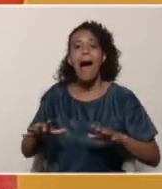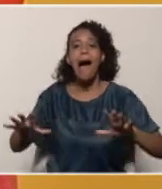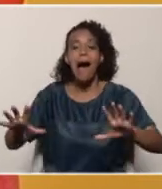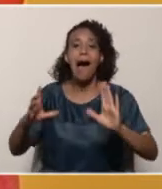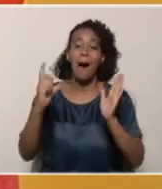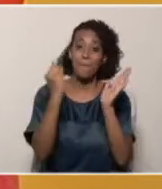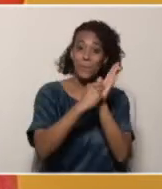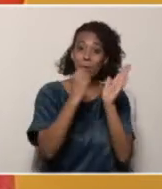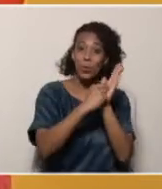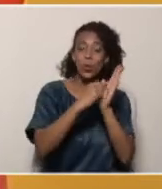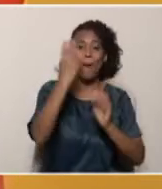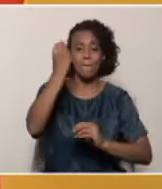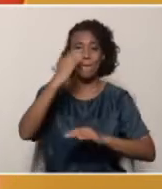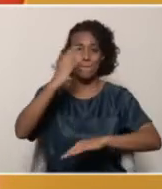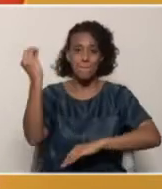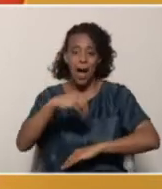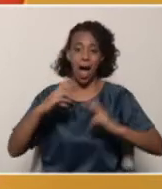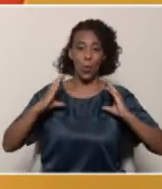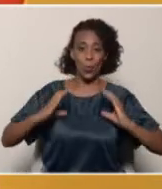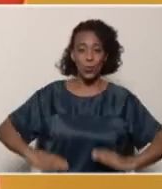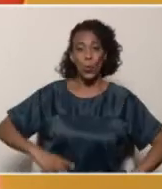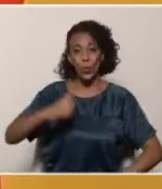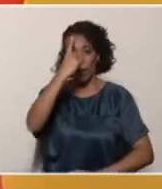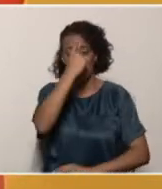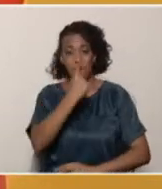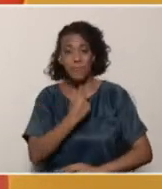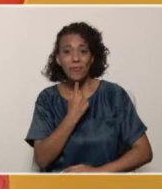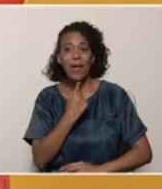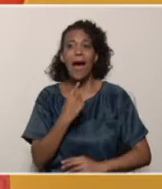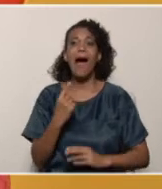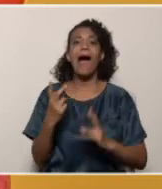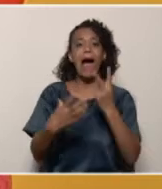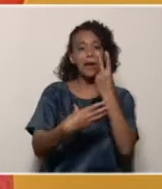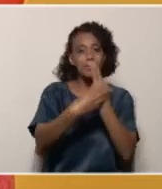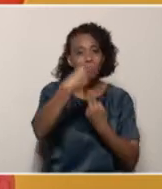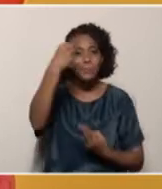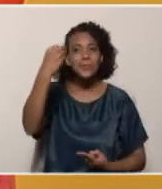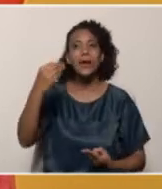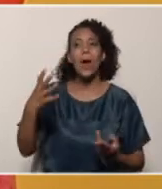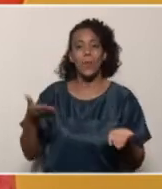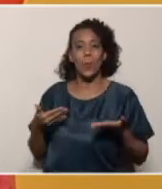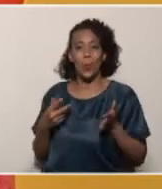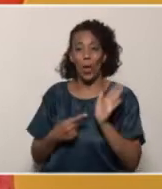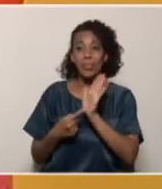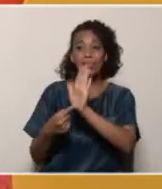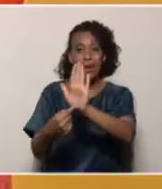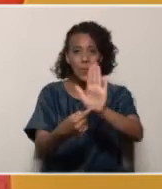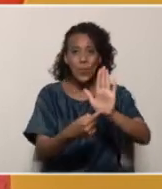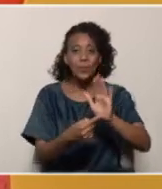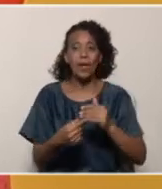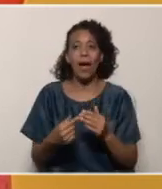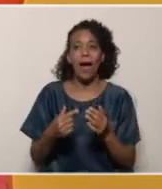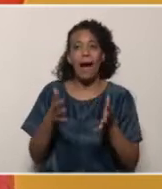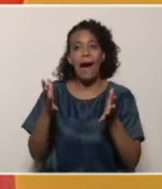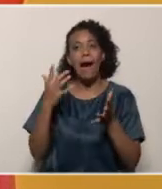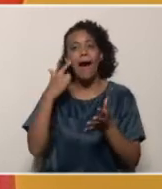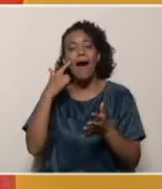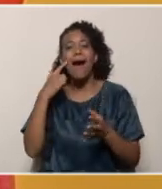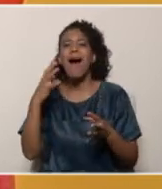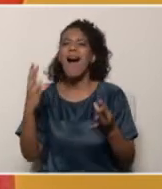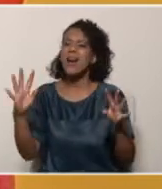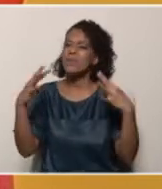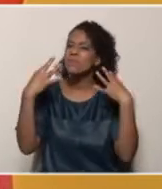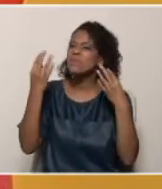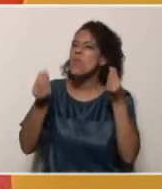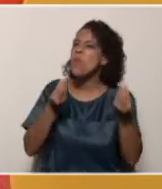cuantitativa surja, se dé sin ningún tipo de problema y sobre todo ustedes puedan orientarse y manejarse